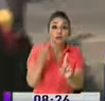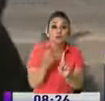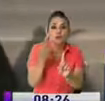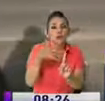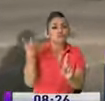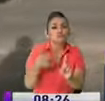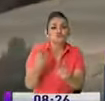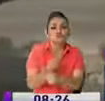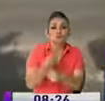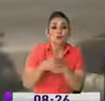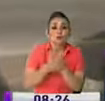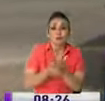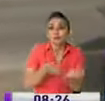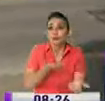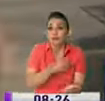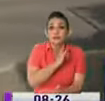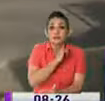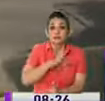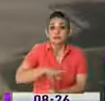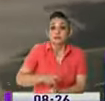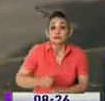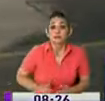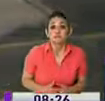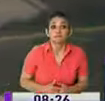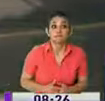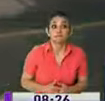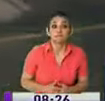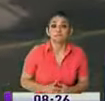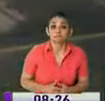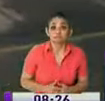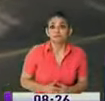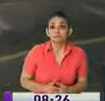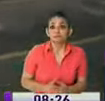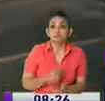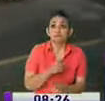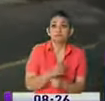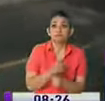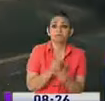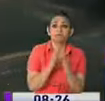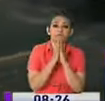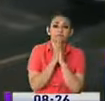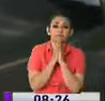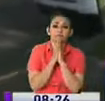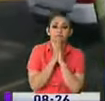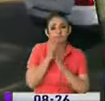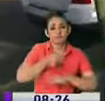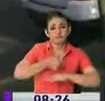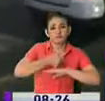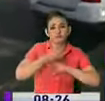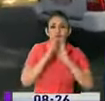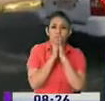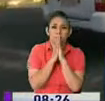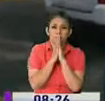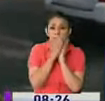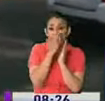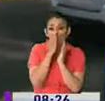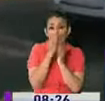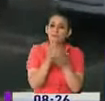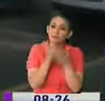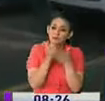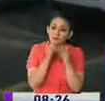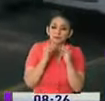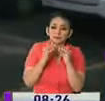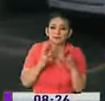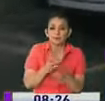aprovechan para asaltarle. Entonces sí quisiéramos pedirles a todas las autoridades que nos fortalezcan la